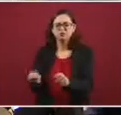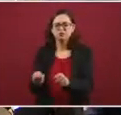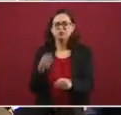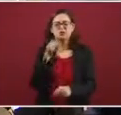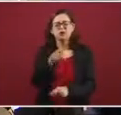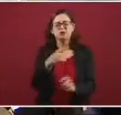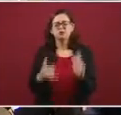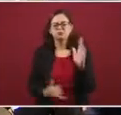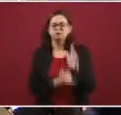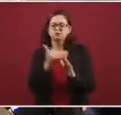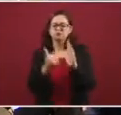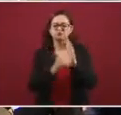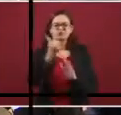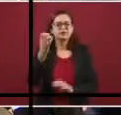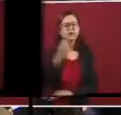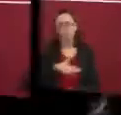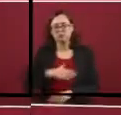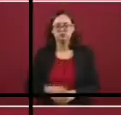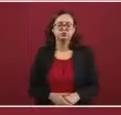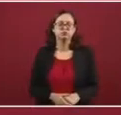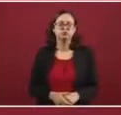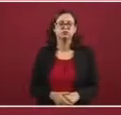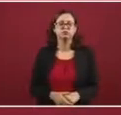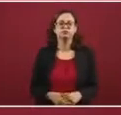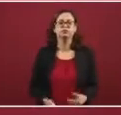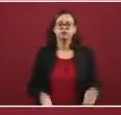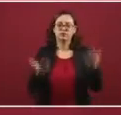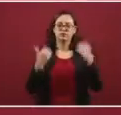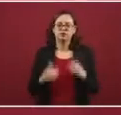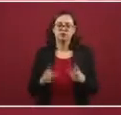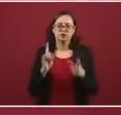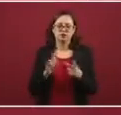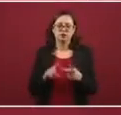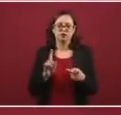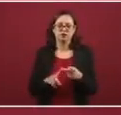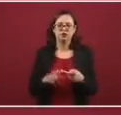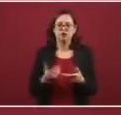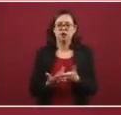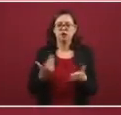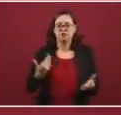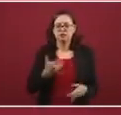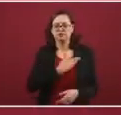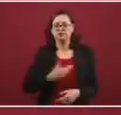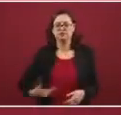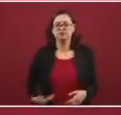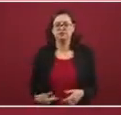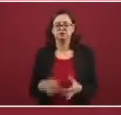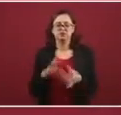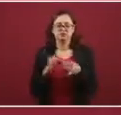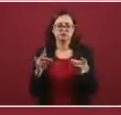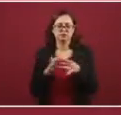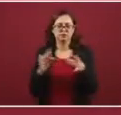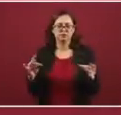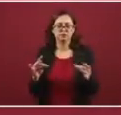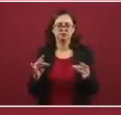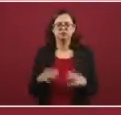construcción de una escuela. Y como también ya lo comentó el señor presidente, vamos a